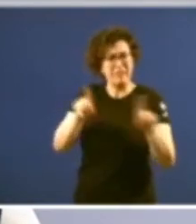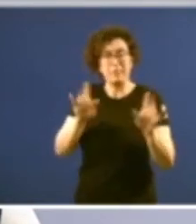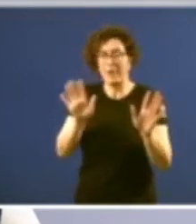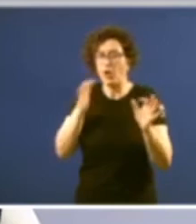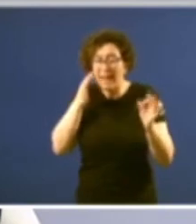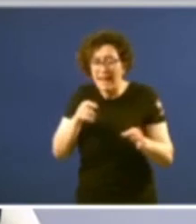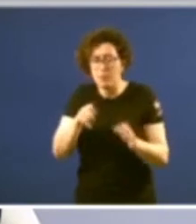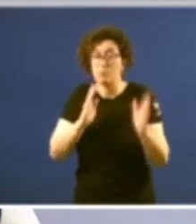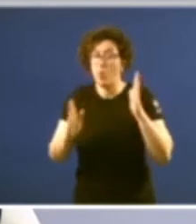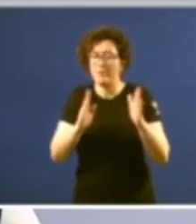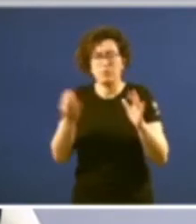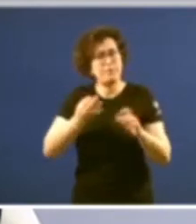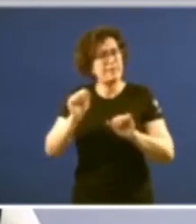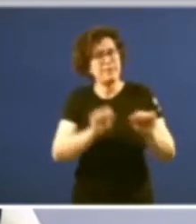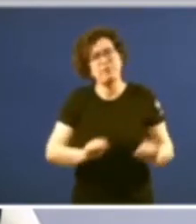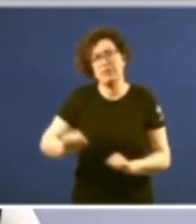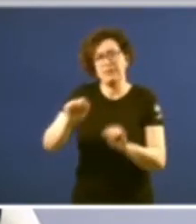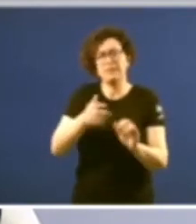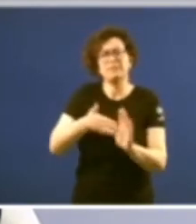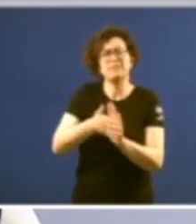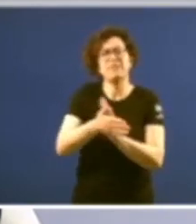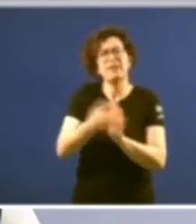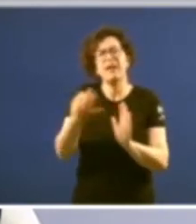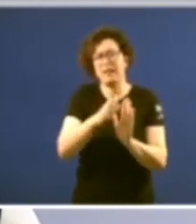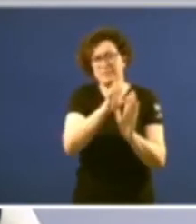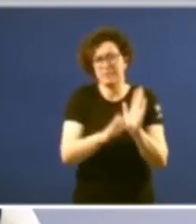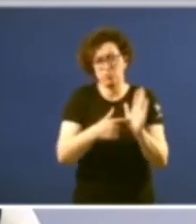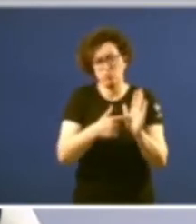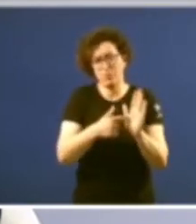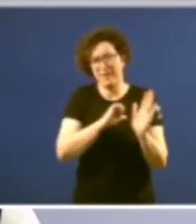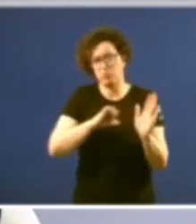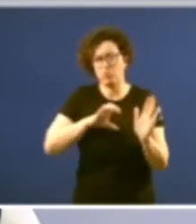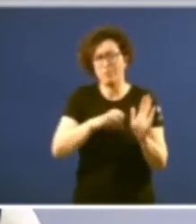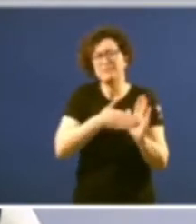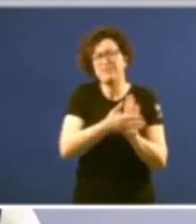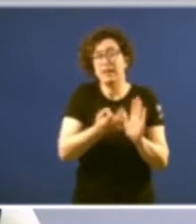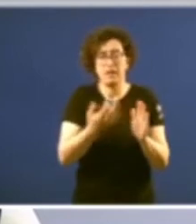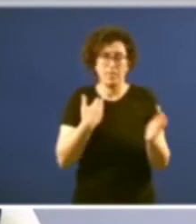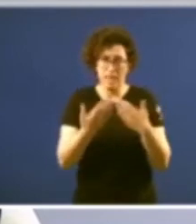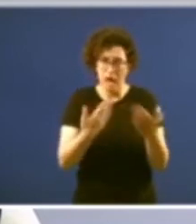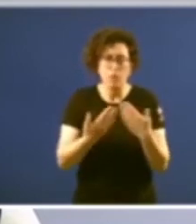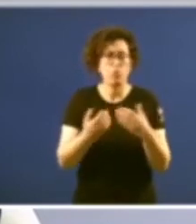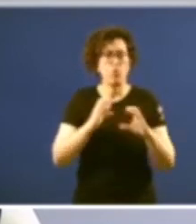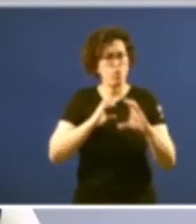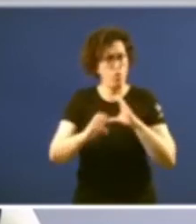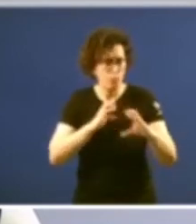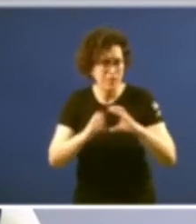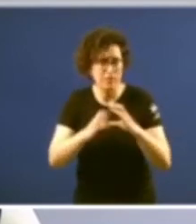si un bon momento de defender o que significa o estatuto de autonomía diálogo comunicación